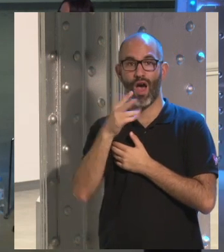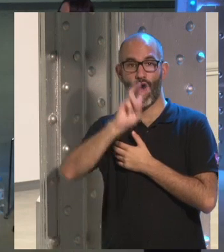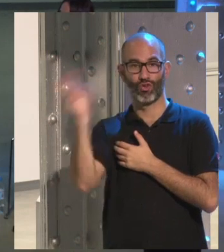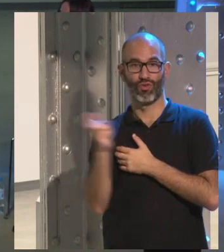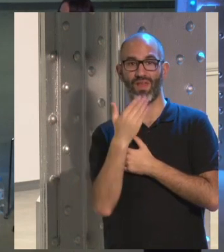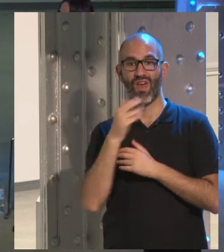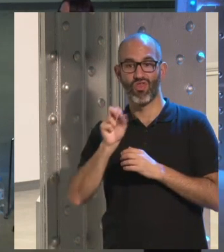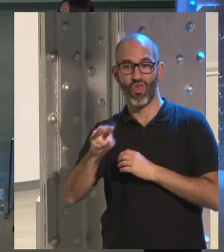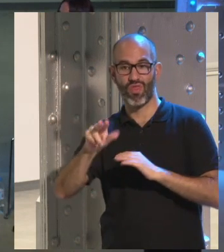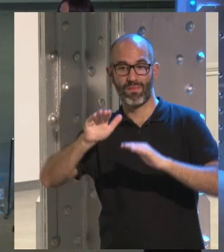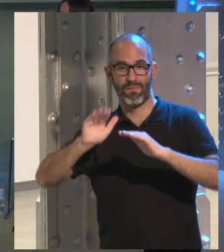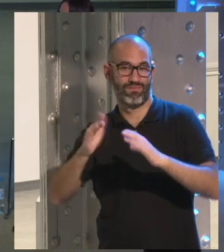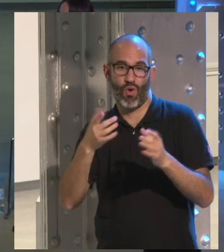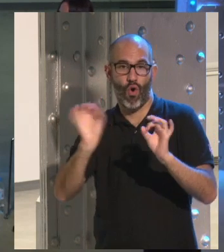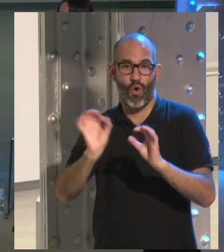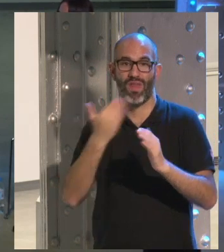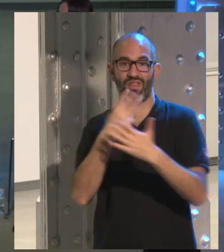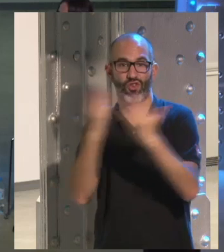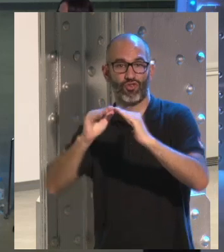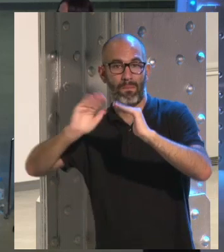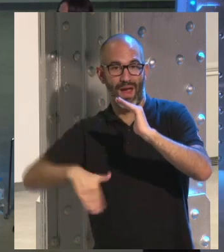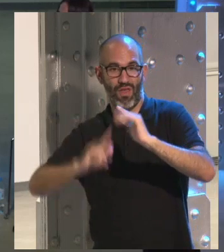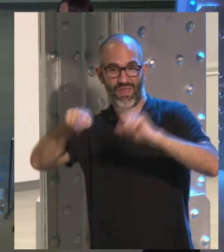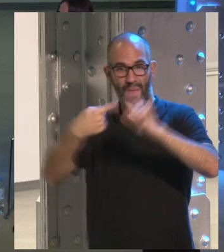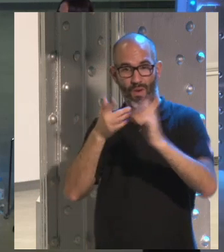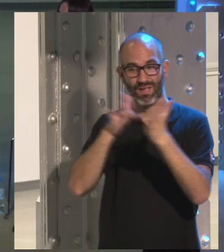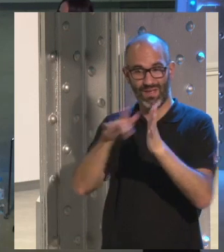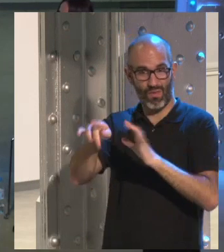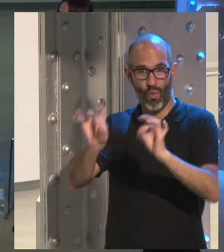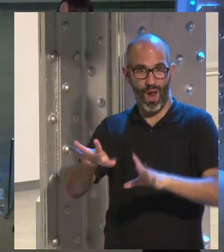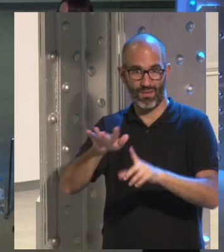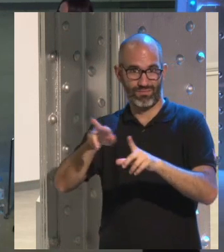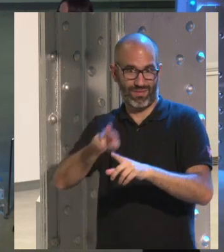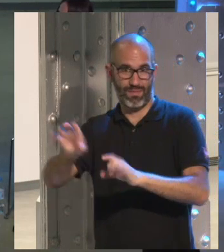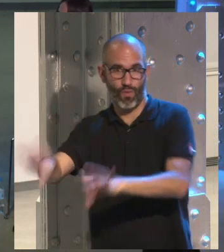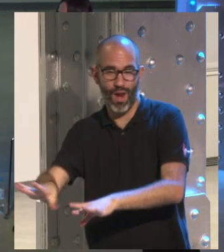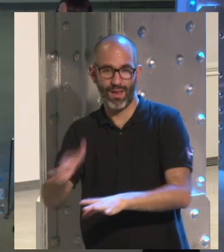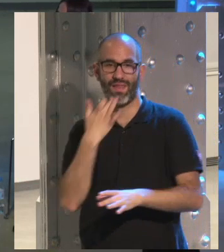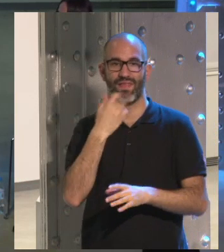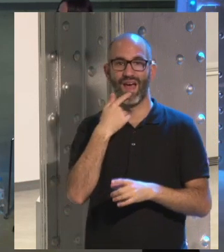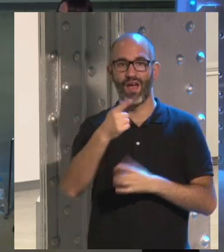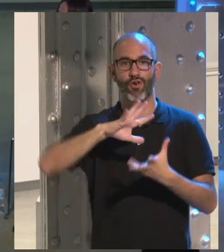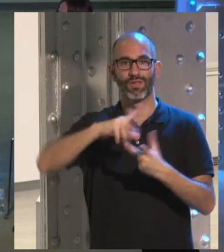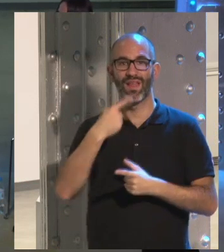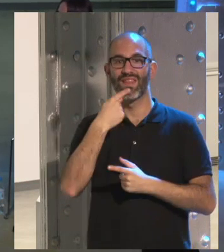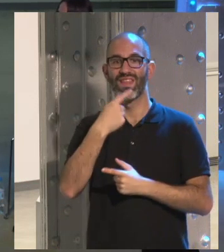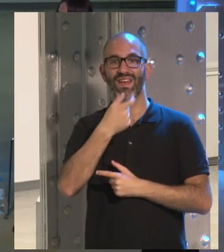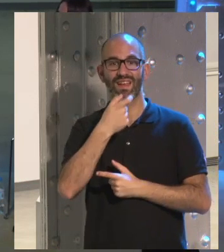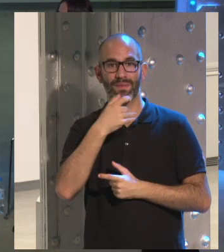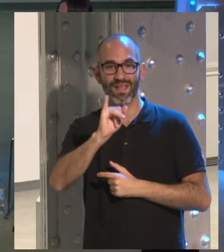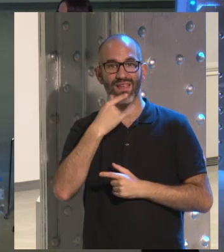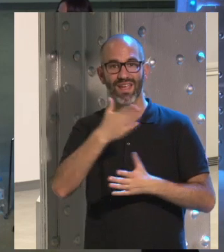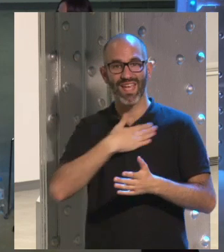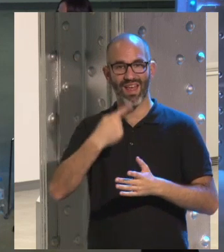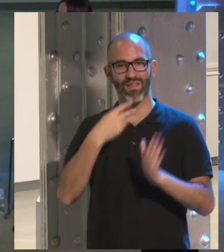lo mismo porque si hay un precedente... De hecho, uno de los grandes problemas, ayer había una noticia muy graciosa que en Gran Bretaña quiere establecer un